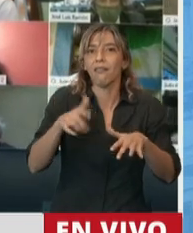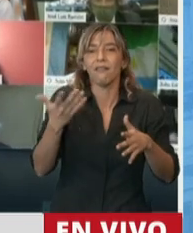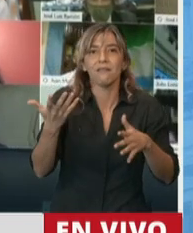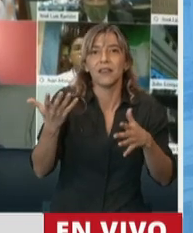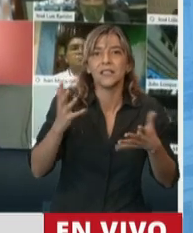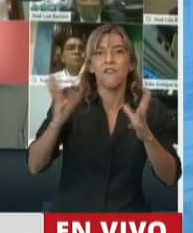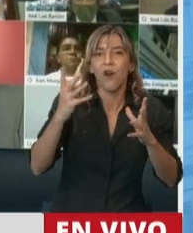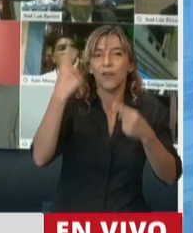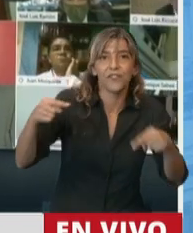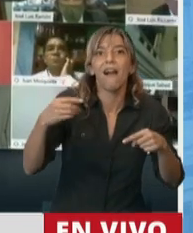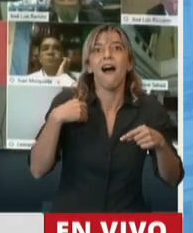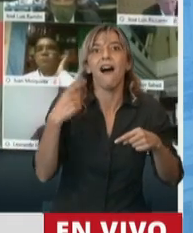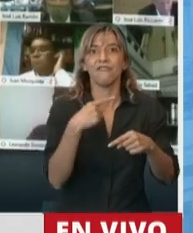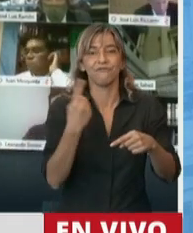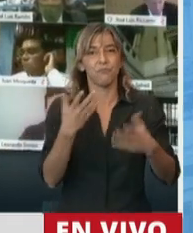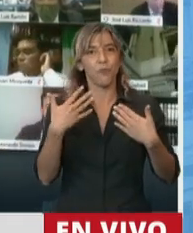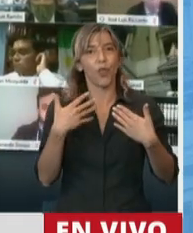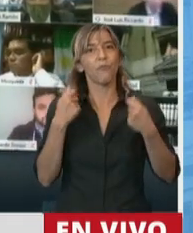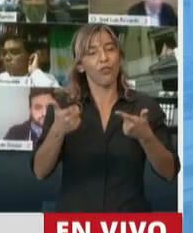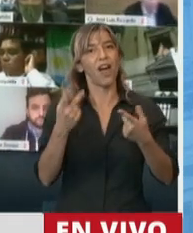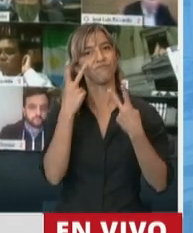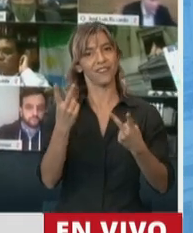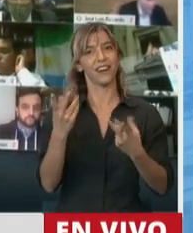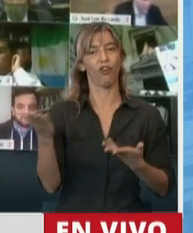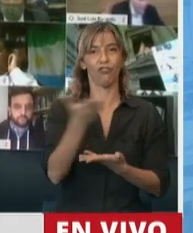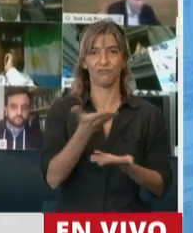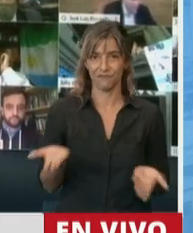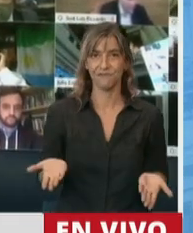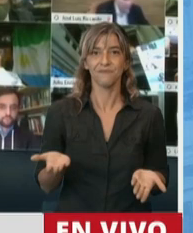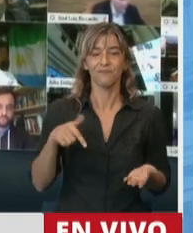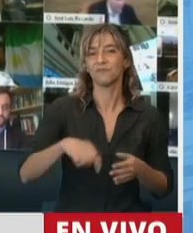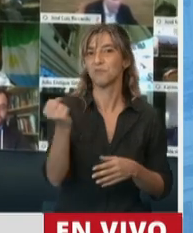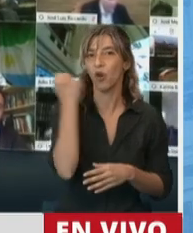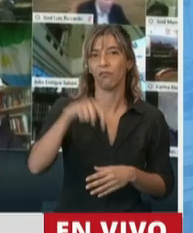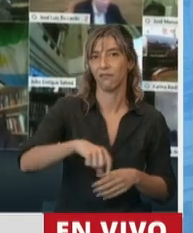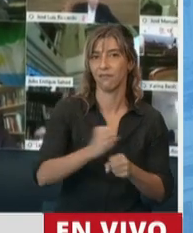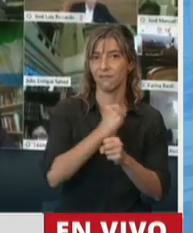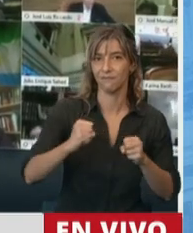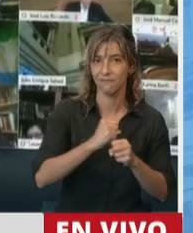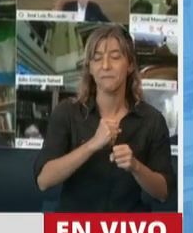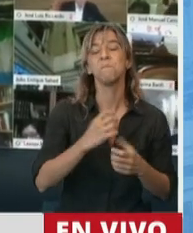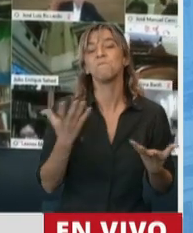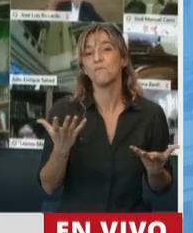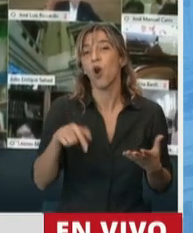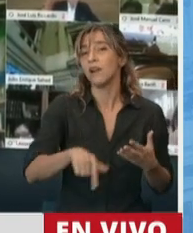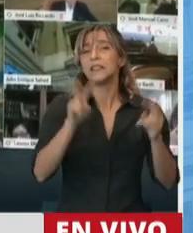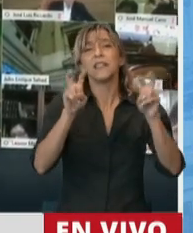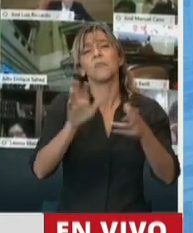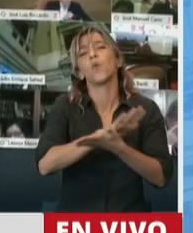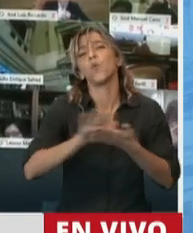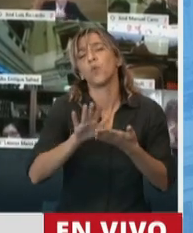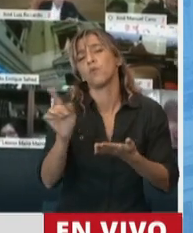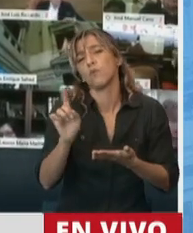dándole esta media sanción a lo que para nosotros, le repito, señor presidente, no es un tema nuevo,